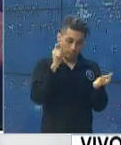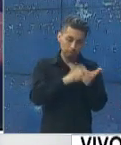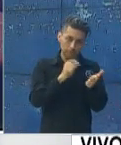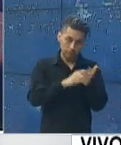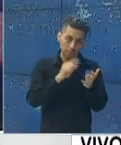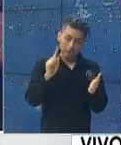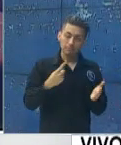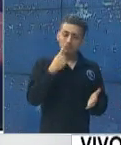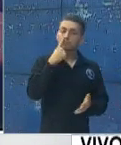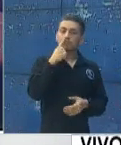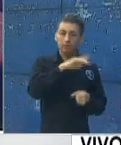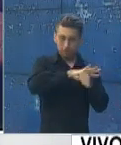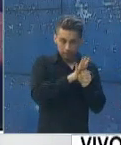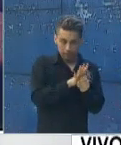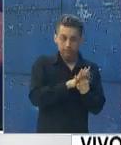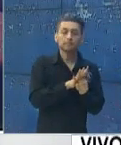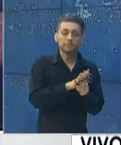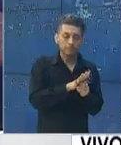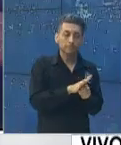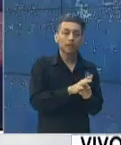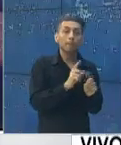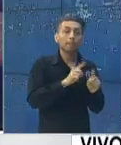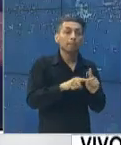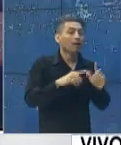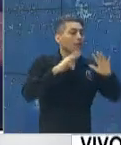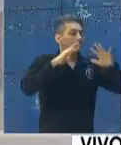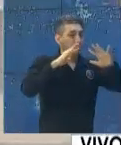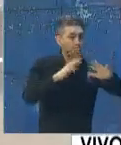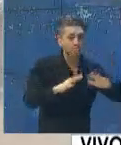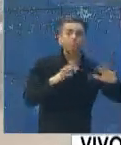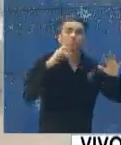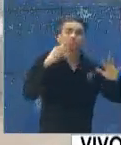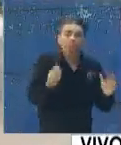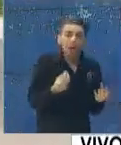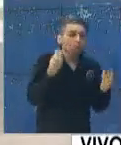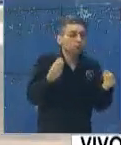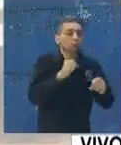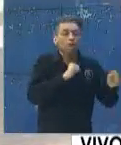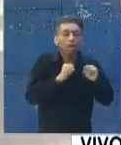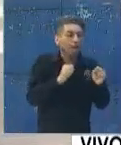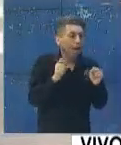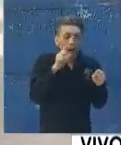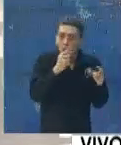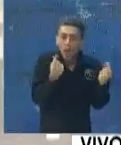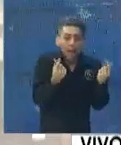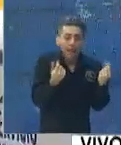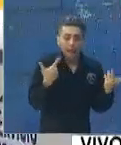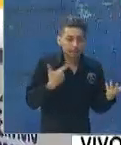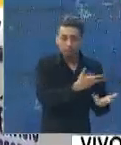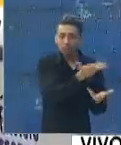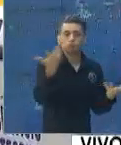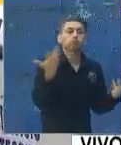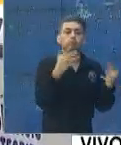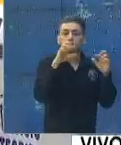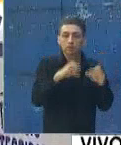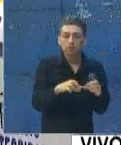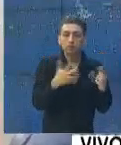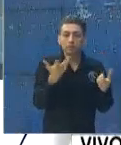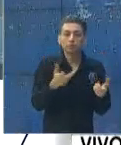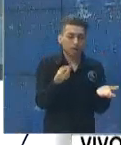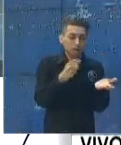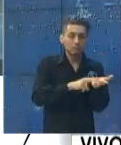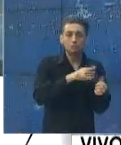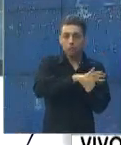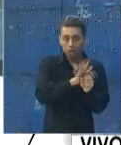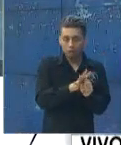lógicamente se va desgastando, ya no se da abasto. Y nuestra intención y la intención de toda la red también es el